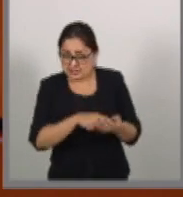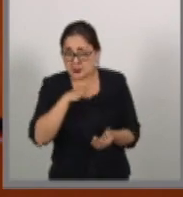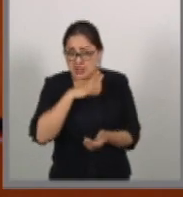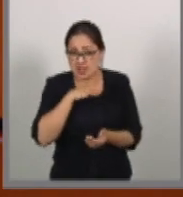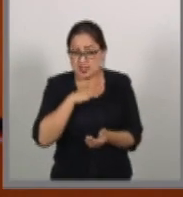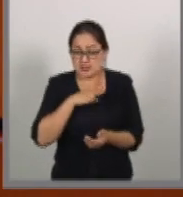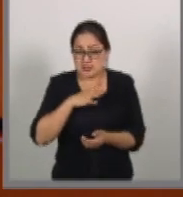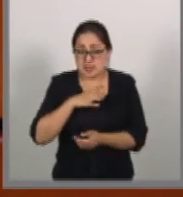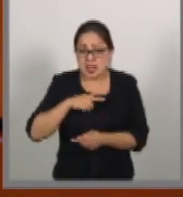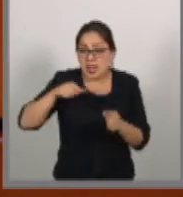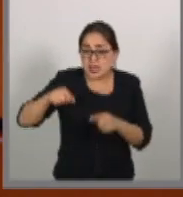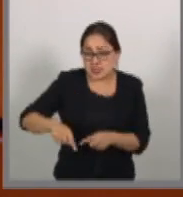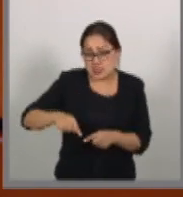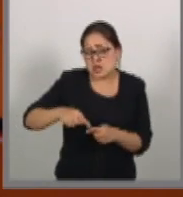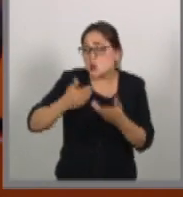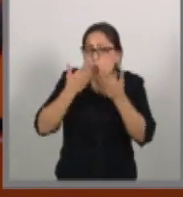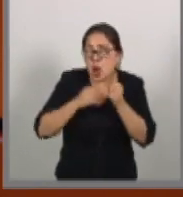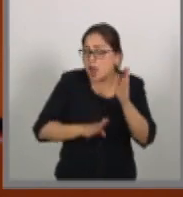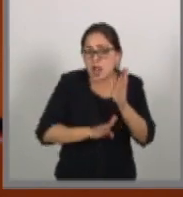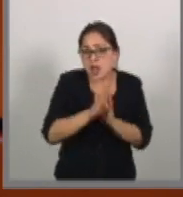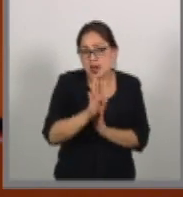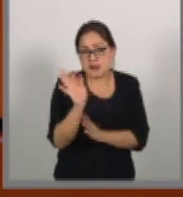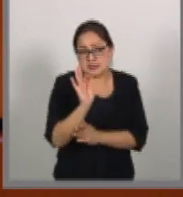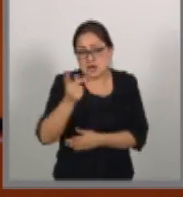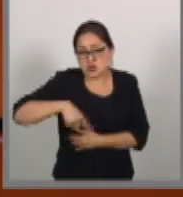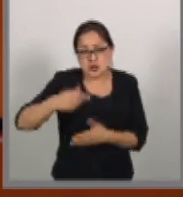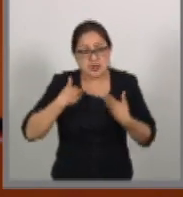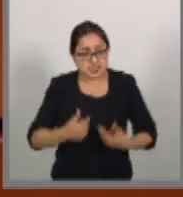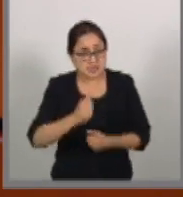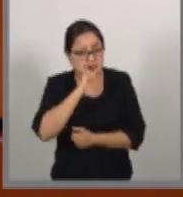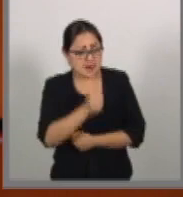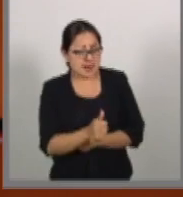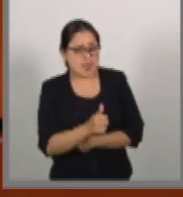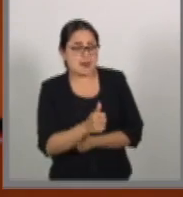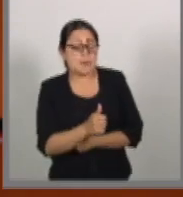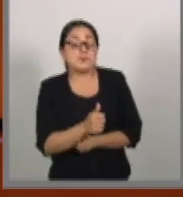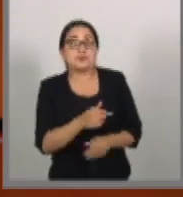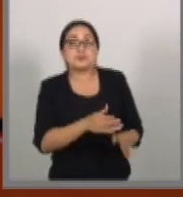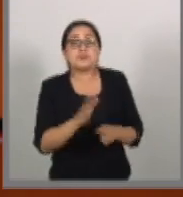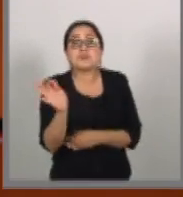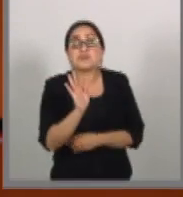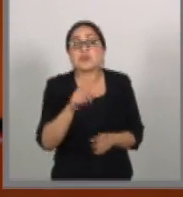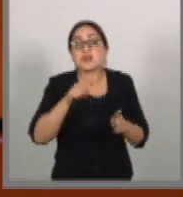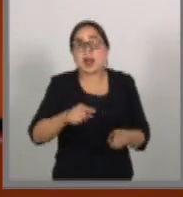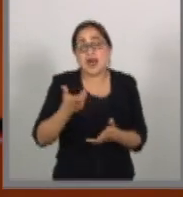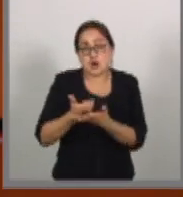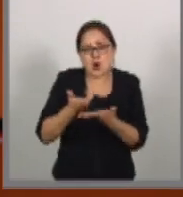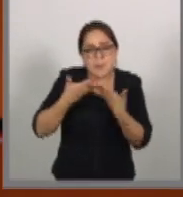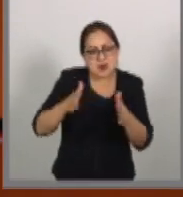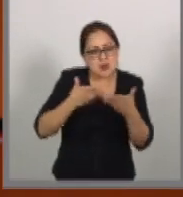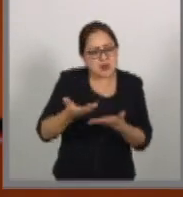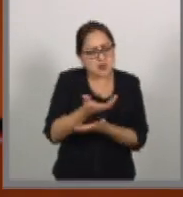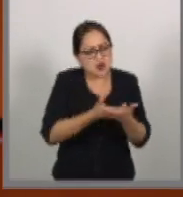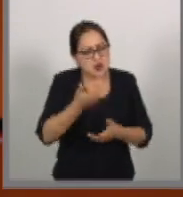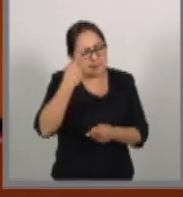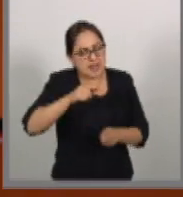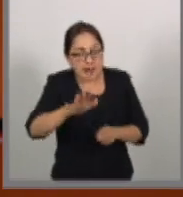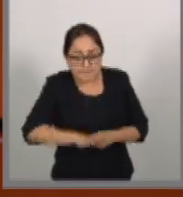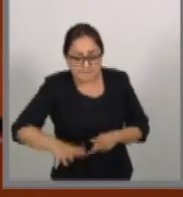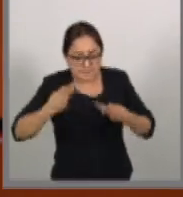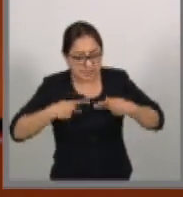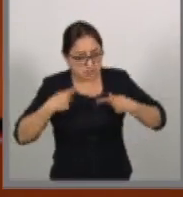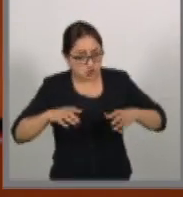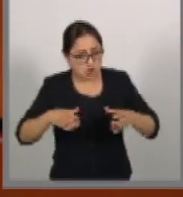desarrollo que no va a llegar hasta que entendamos que una economía abierta sólo tiene beneficios para su población